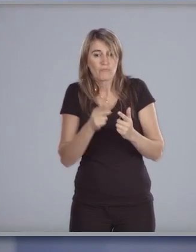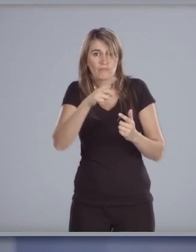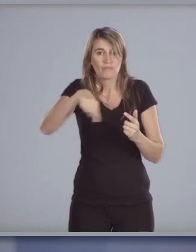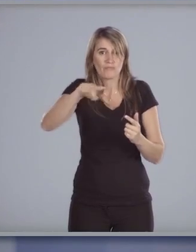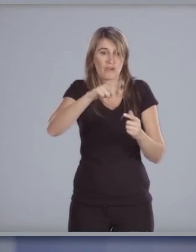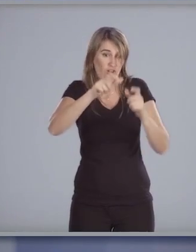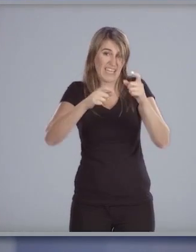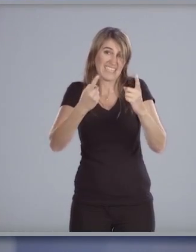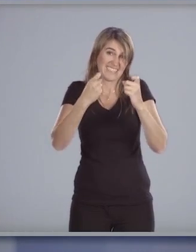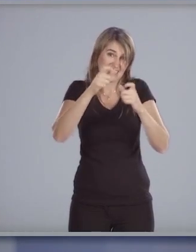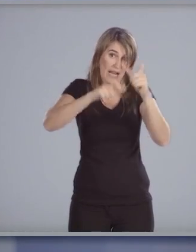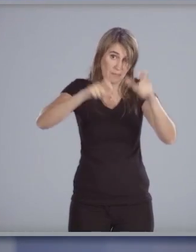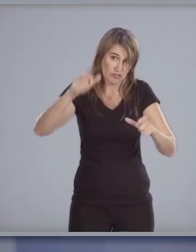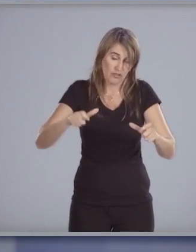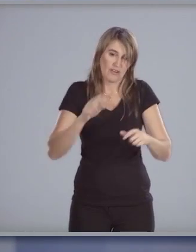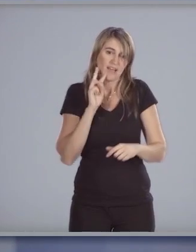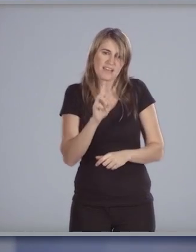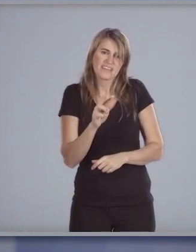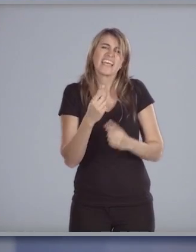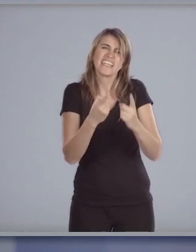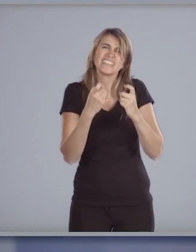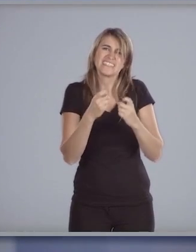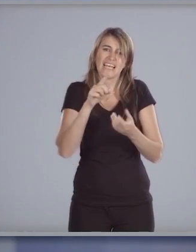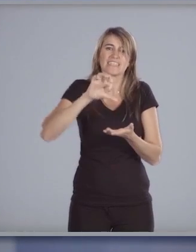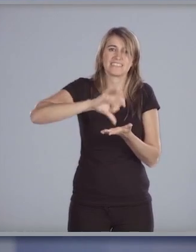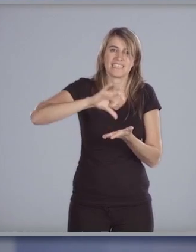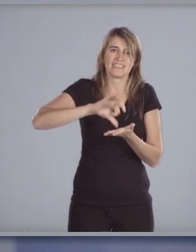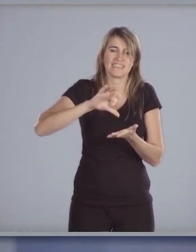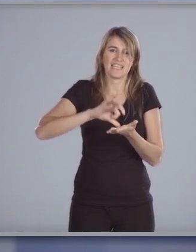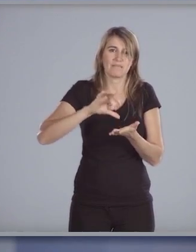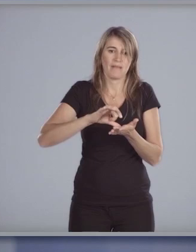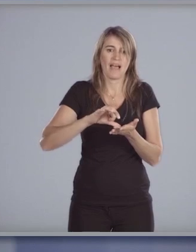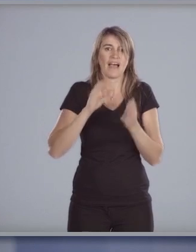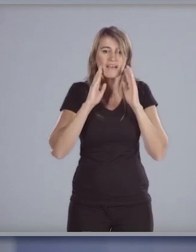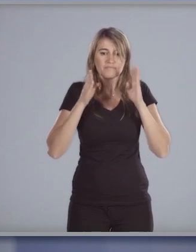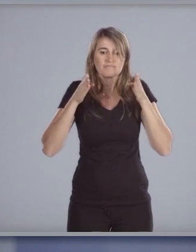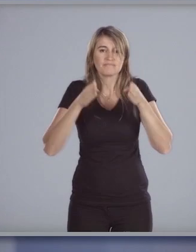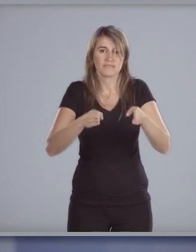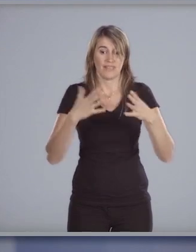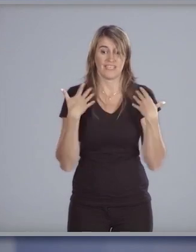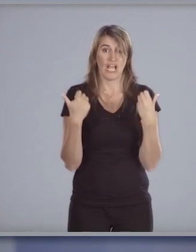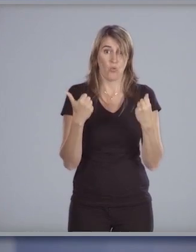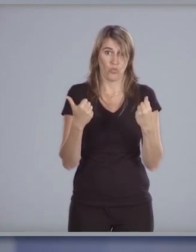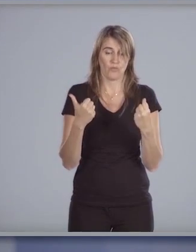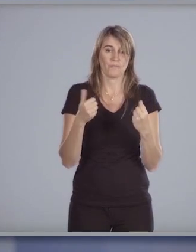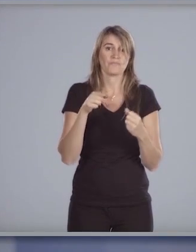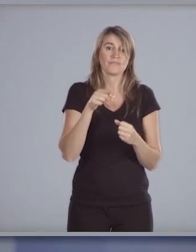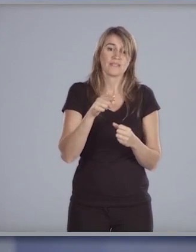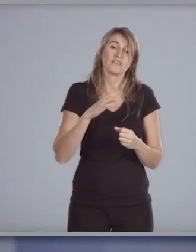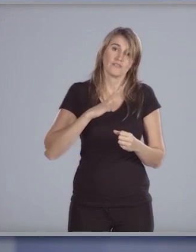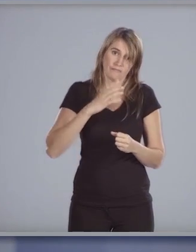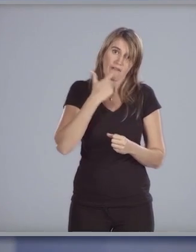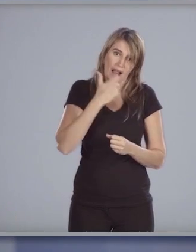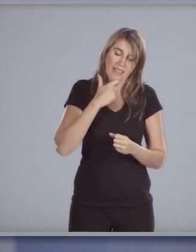en el Uruguay de hoy es hablar del sistema nacional integrado de salud un sistema aún en